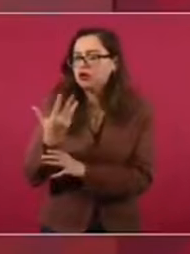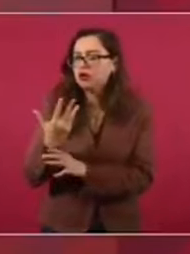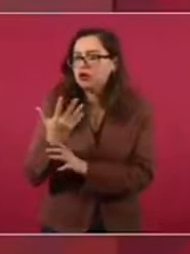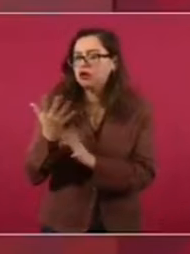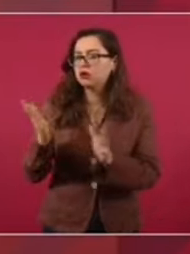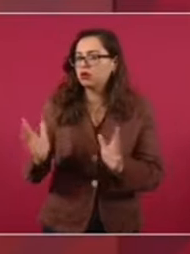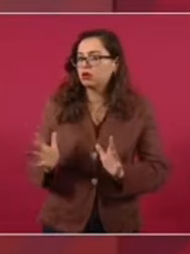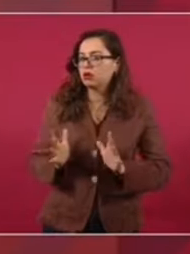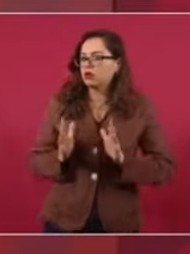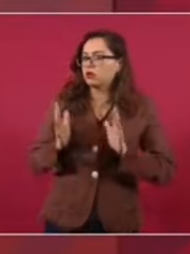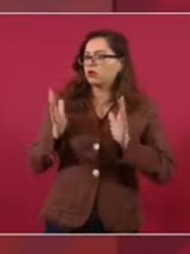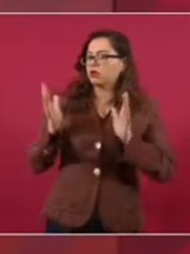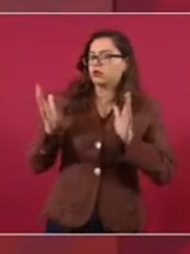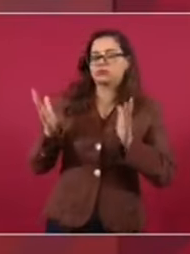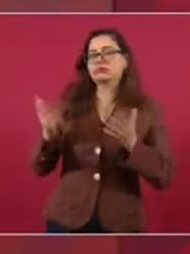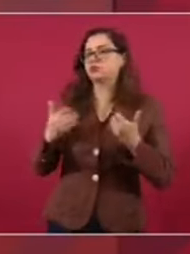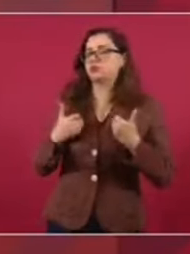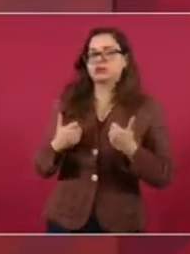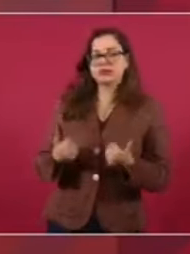Hidalgo,